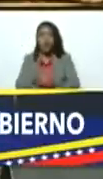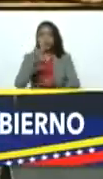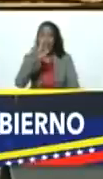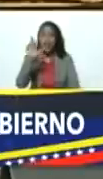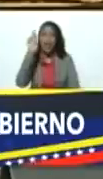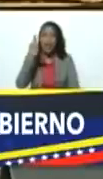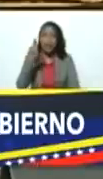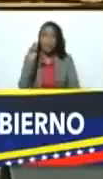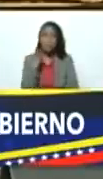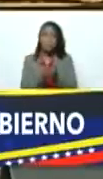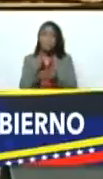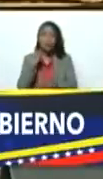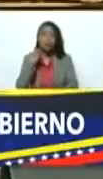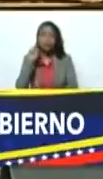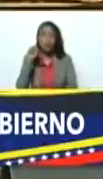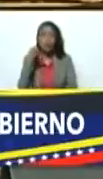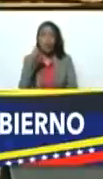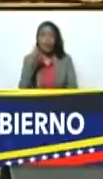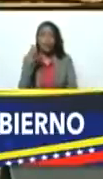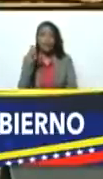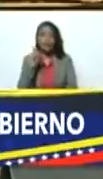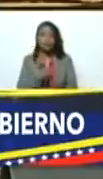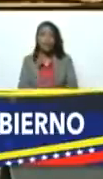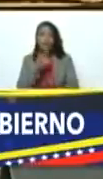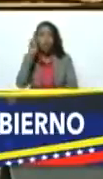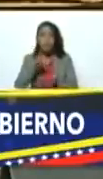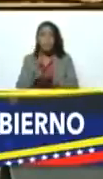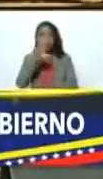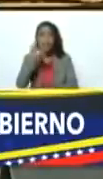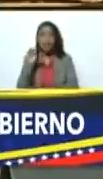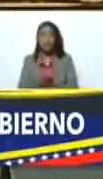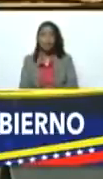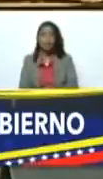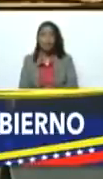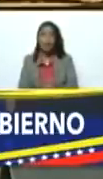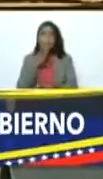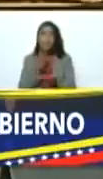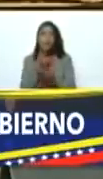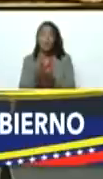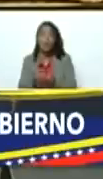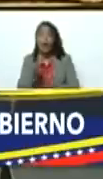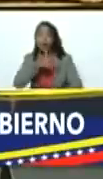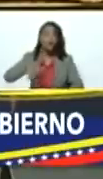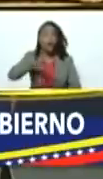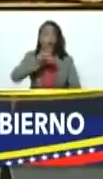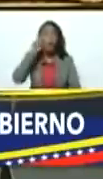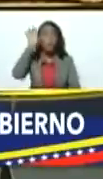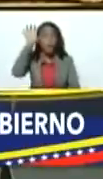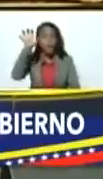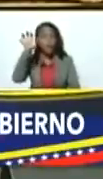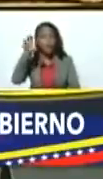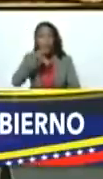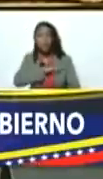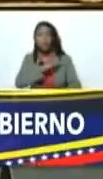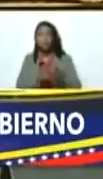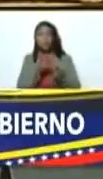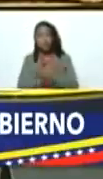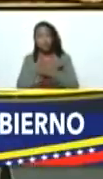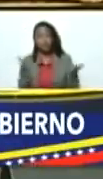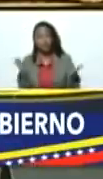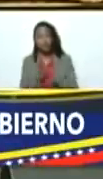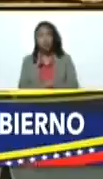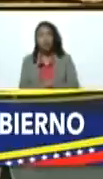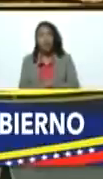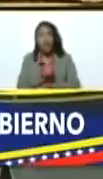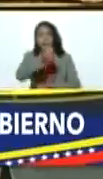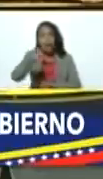.net dos mil treinta te la proponemos a todo un país con buena voluntad que cada quien la